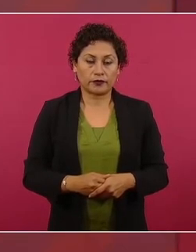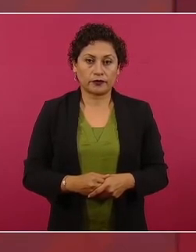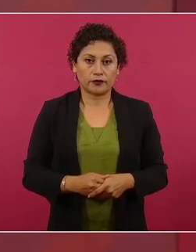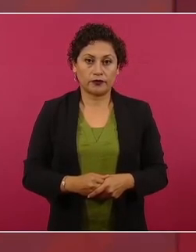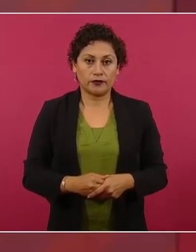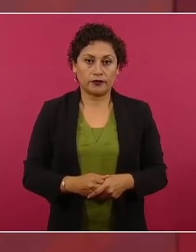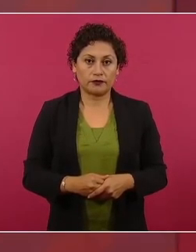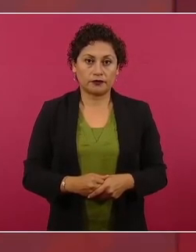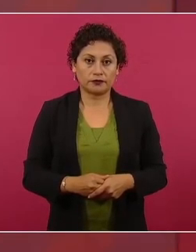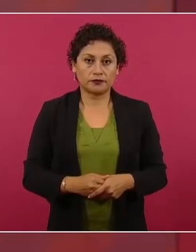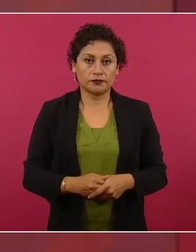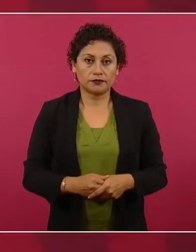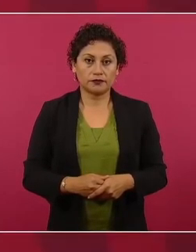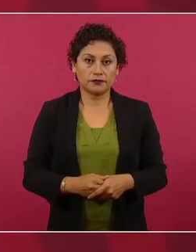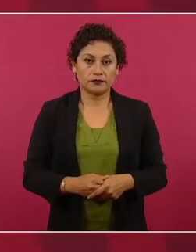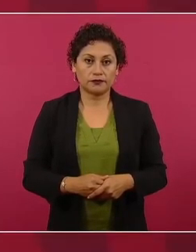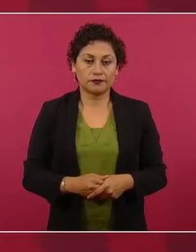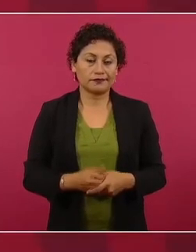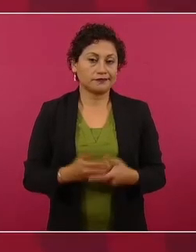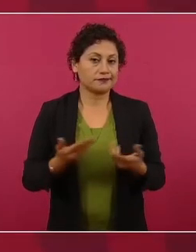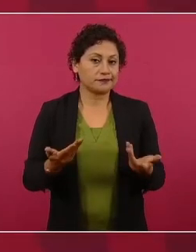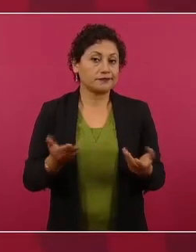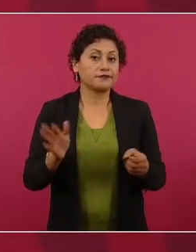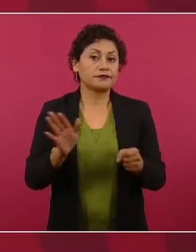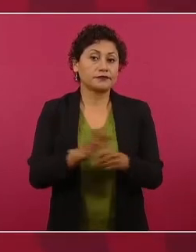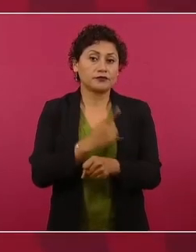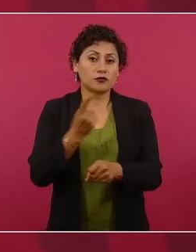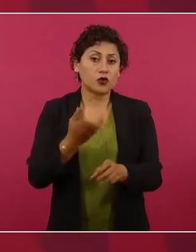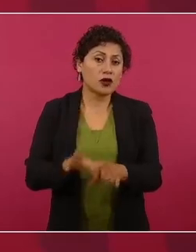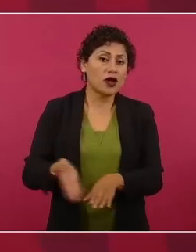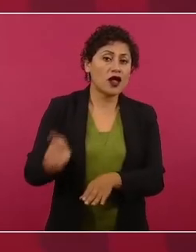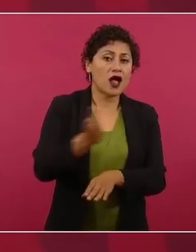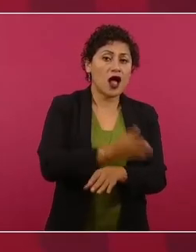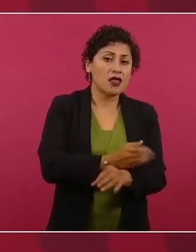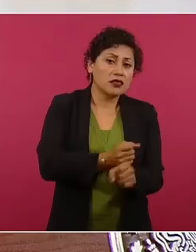hay tortura, donde hubo tortura,